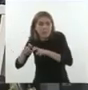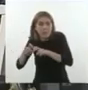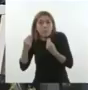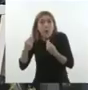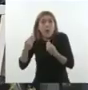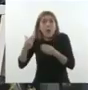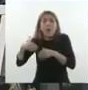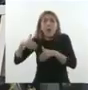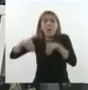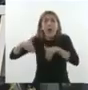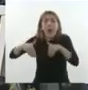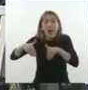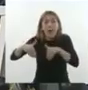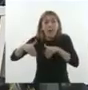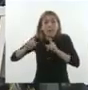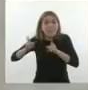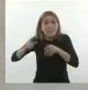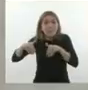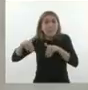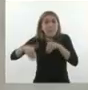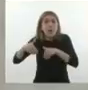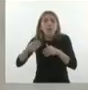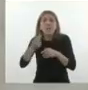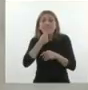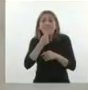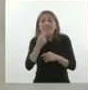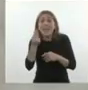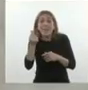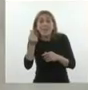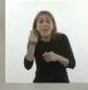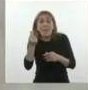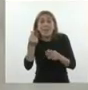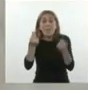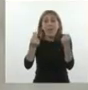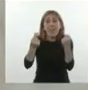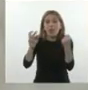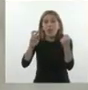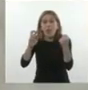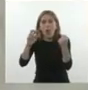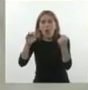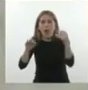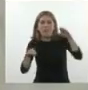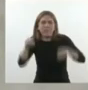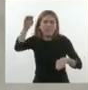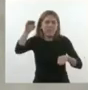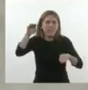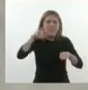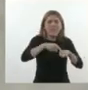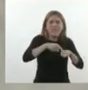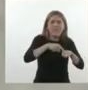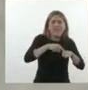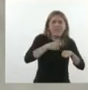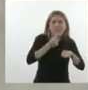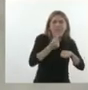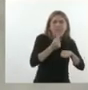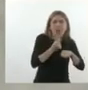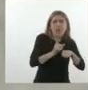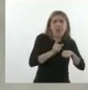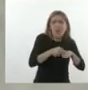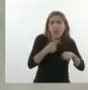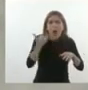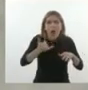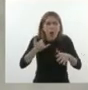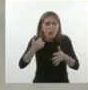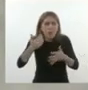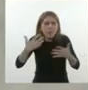la devaluación generaba inestabilidad. Los problemas que todos conocemos estuvieron haciendo corridas,